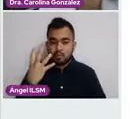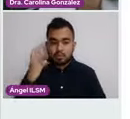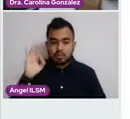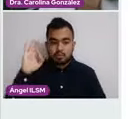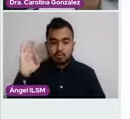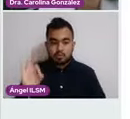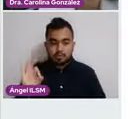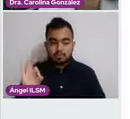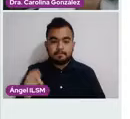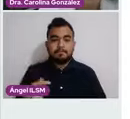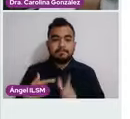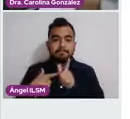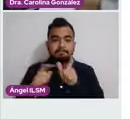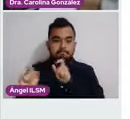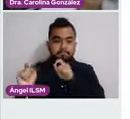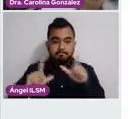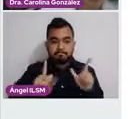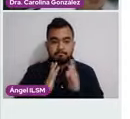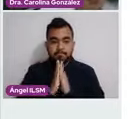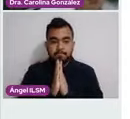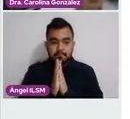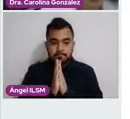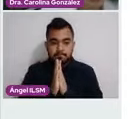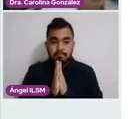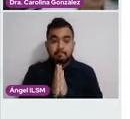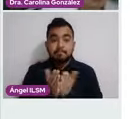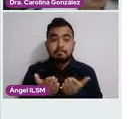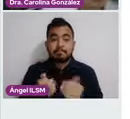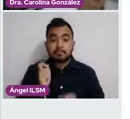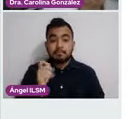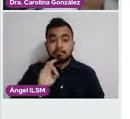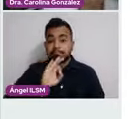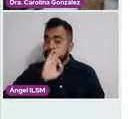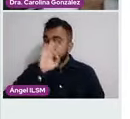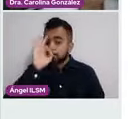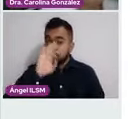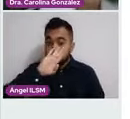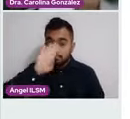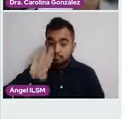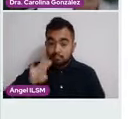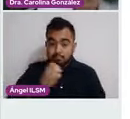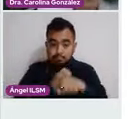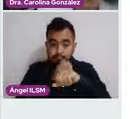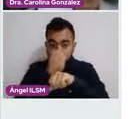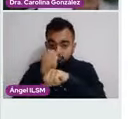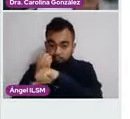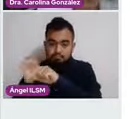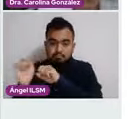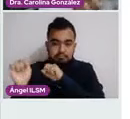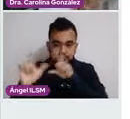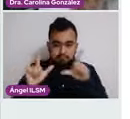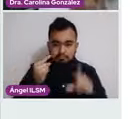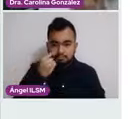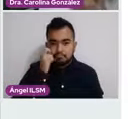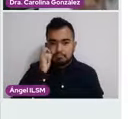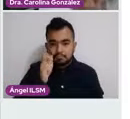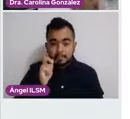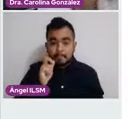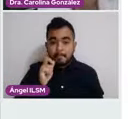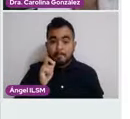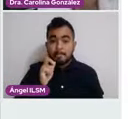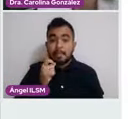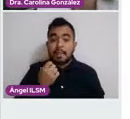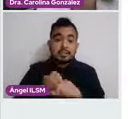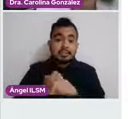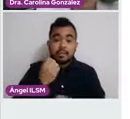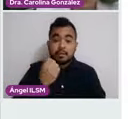Siguiente. La tasa de mortalidad por entidad federativa. Siguiente. Vamos a ver qué se va a encontrar en el estado